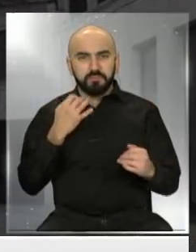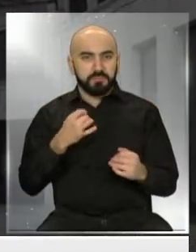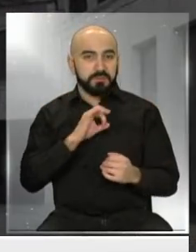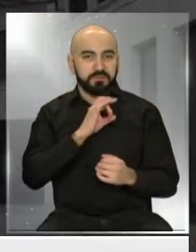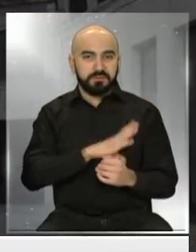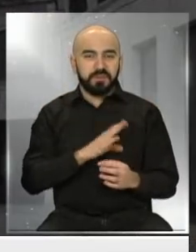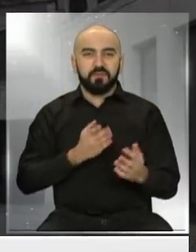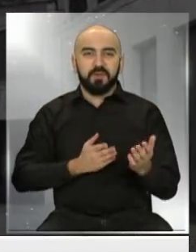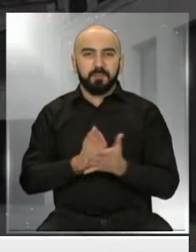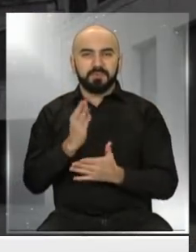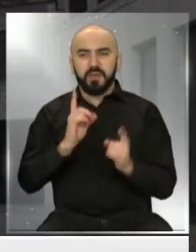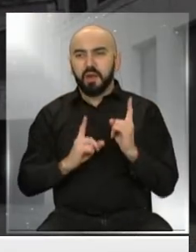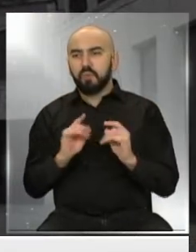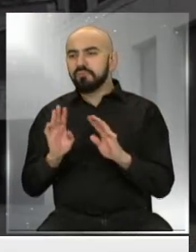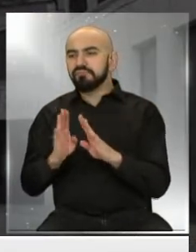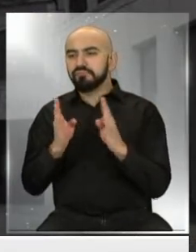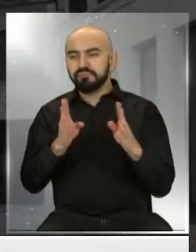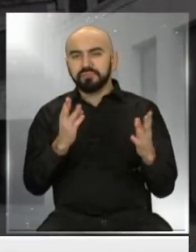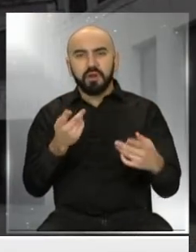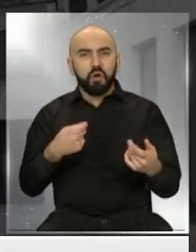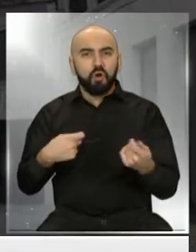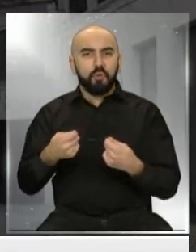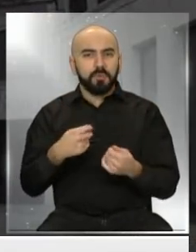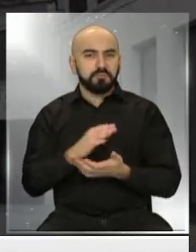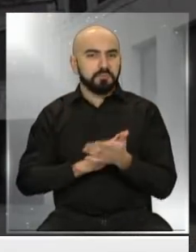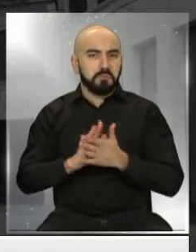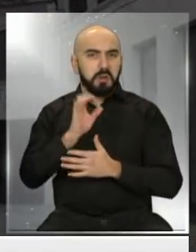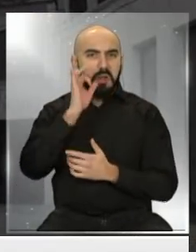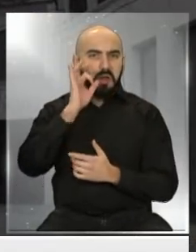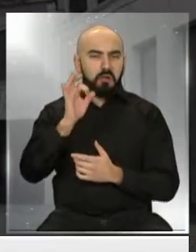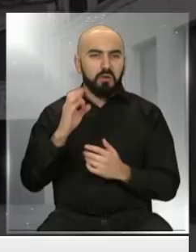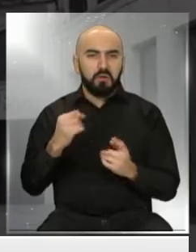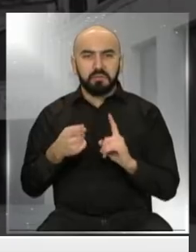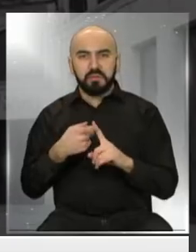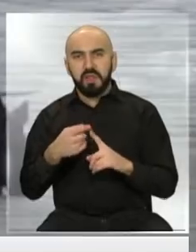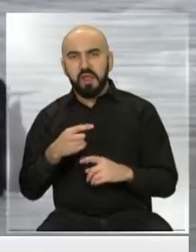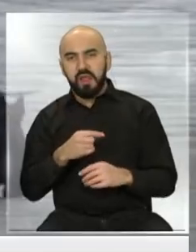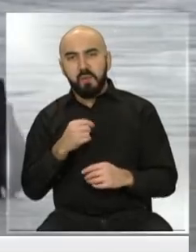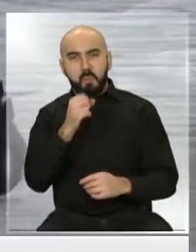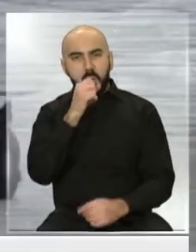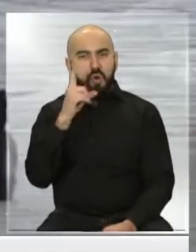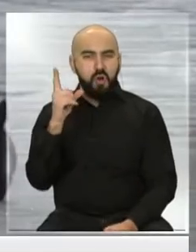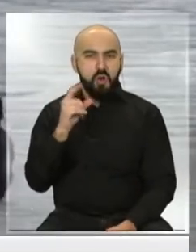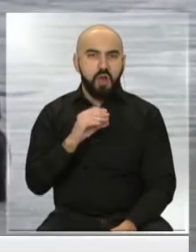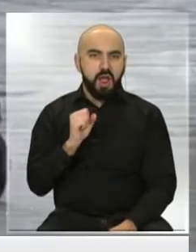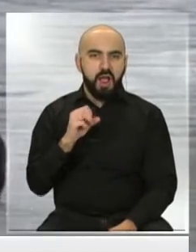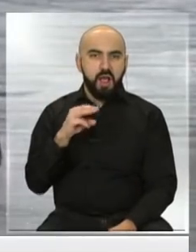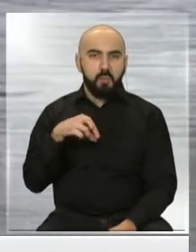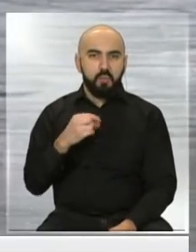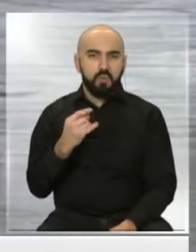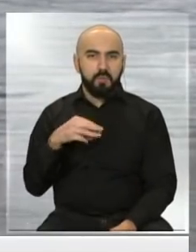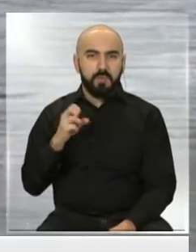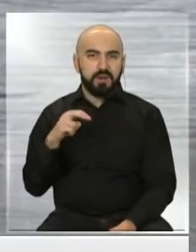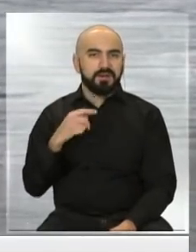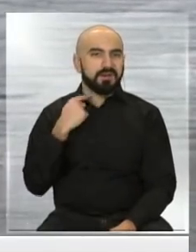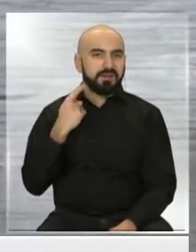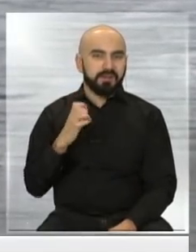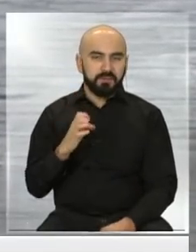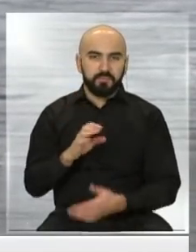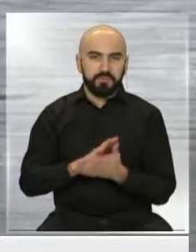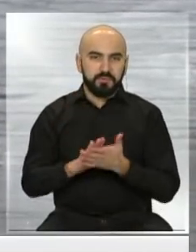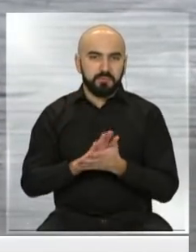a empezar a abrir algunos comercios, hay algunos planes pilotos, como en Las Condes, en Las Bumanque. Exacto. Y hay que ir piano, piano. Es importante,